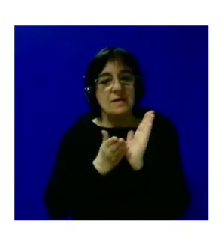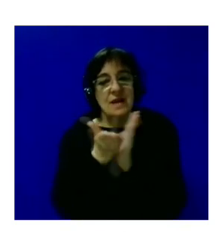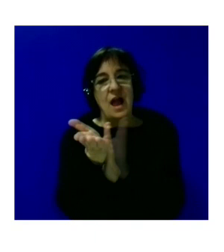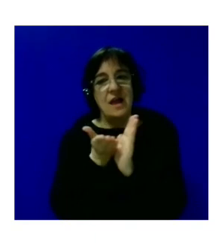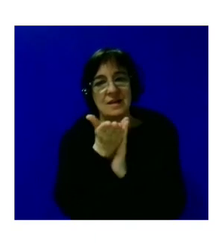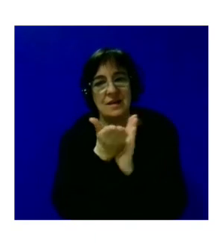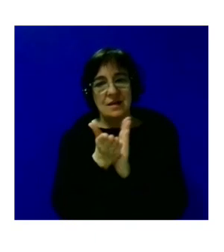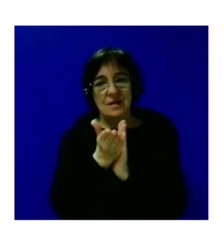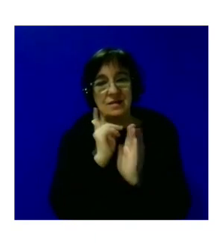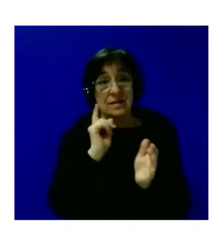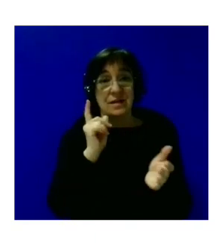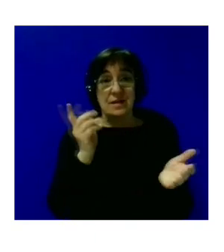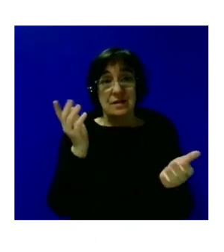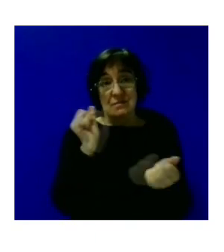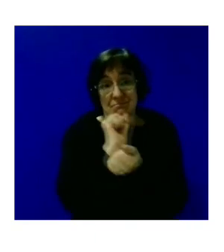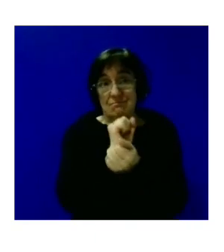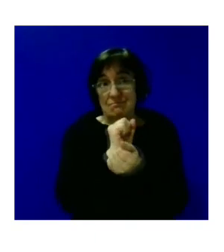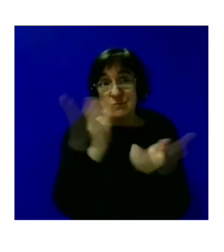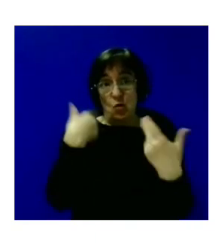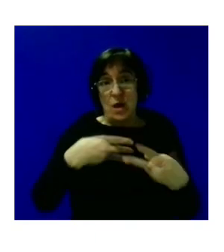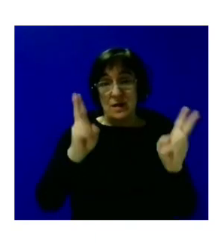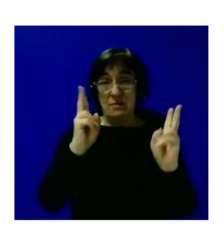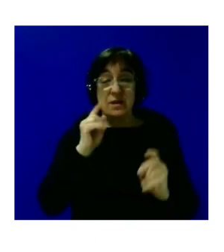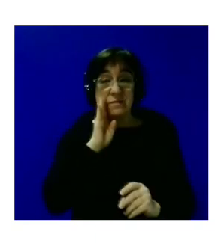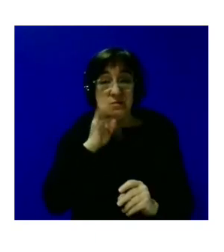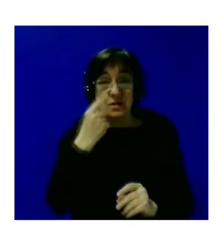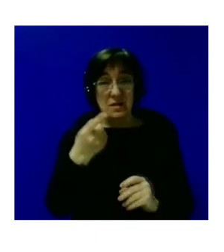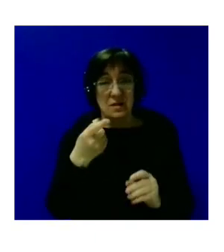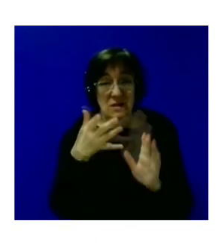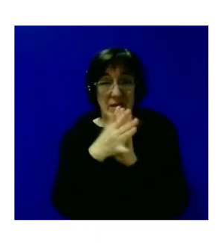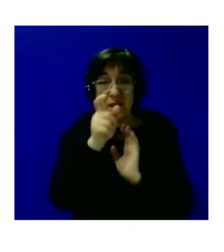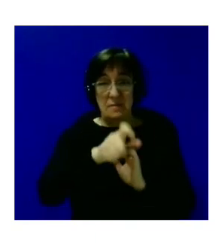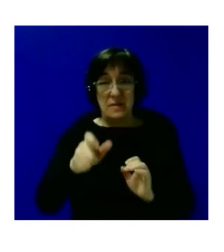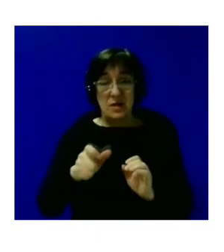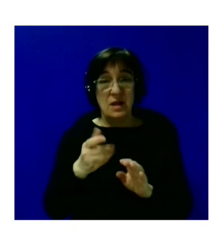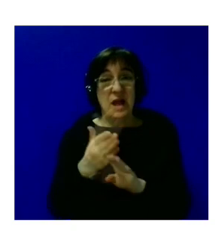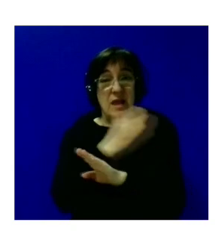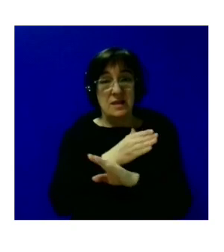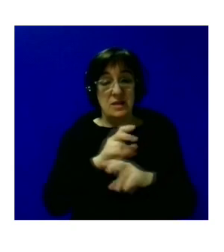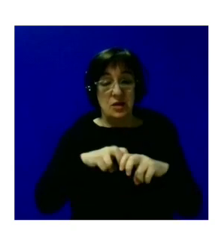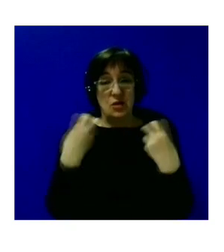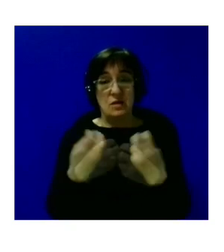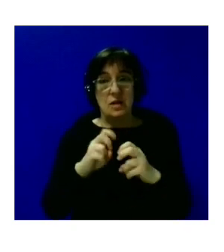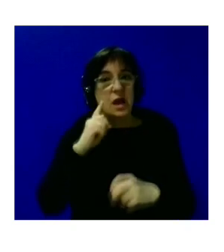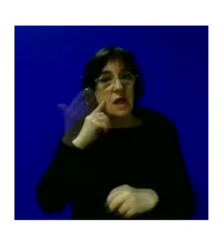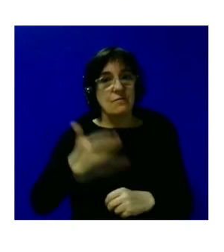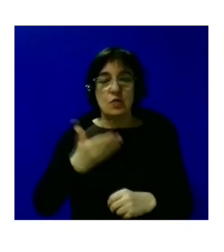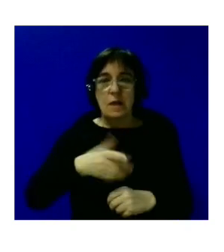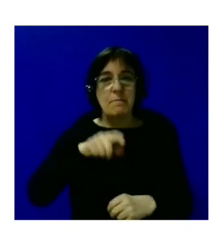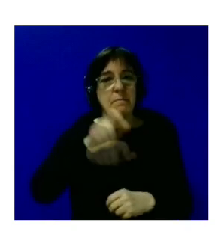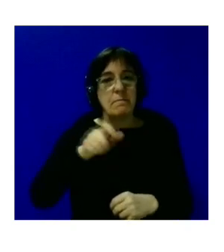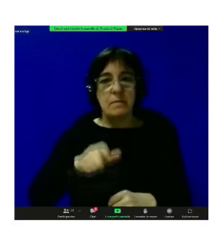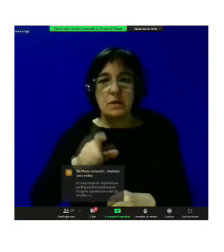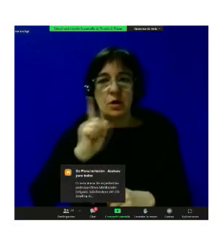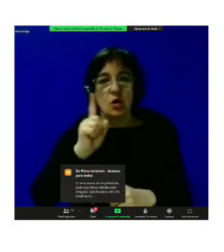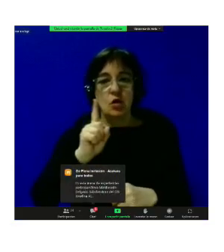la pena privativa de libertad efectivamente como han comentado algunas personas en las anteriores mesas es fundamental que estas personas no